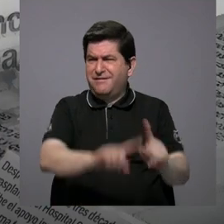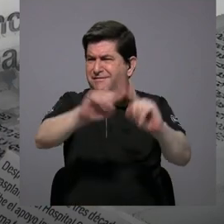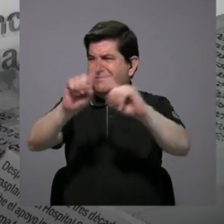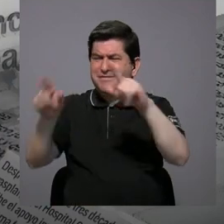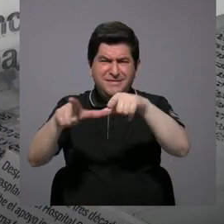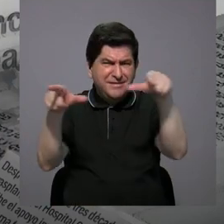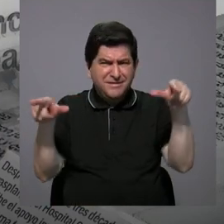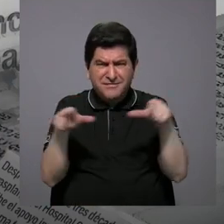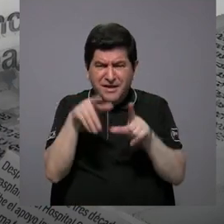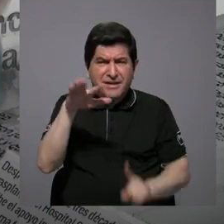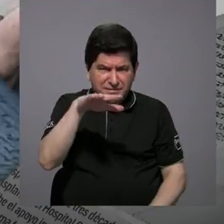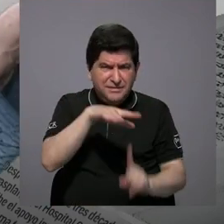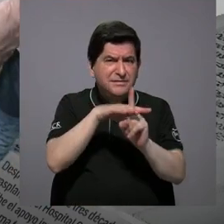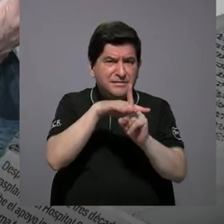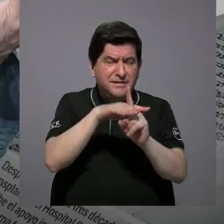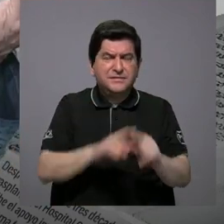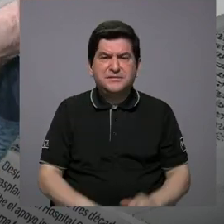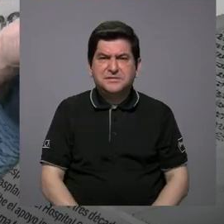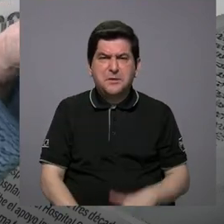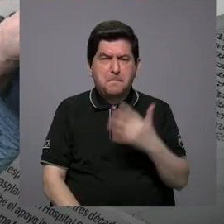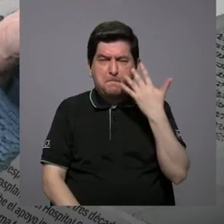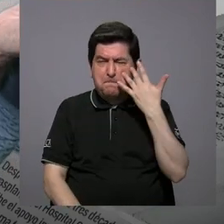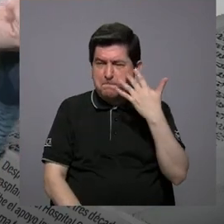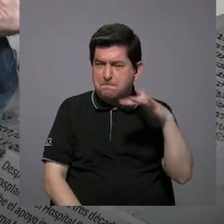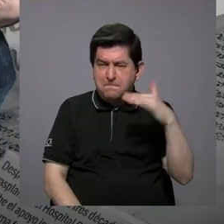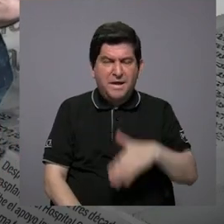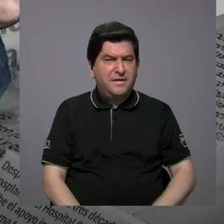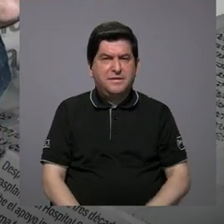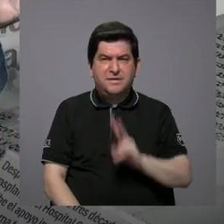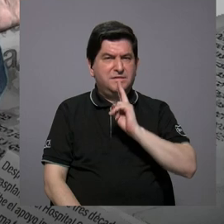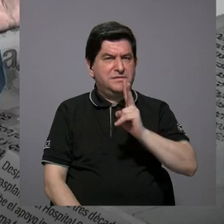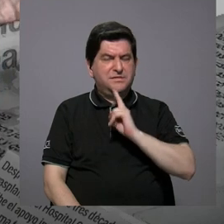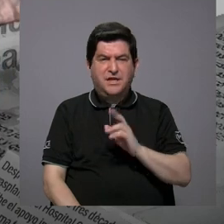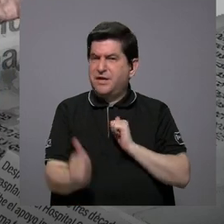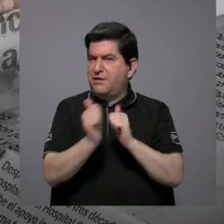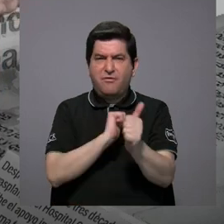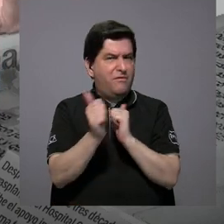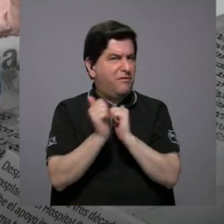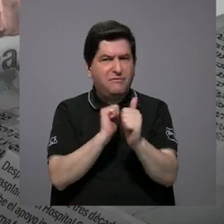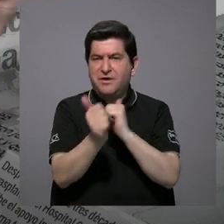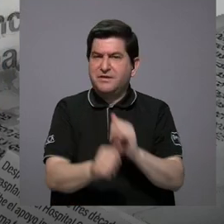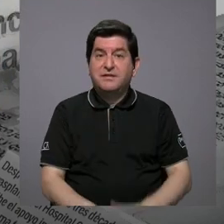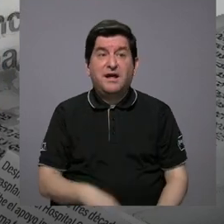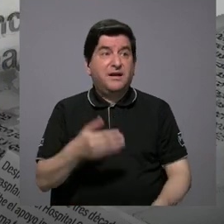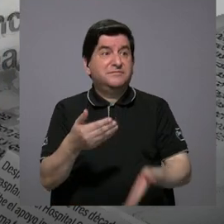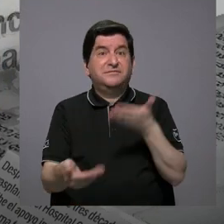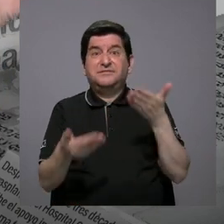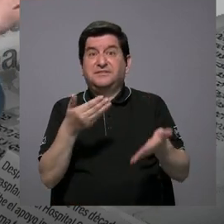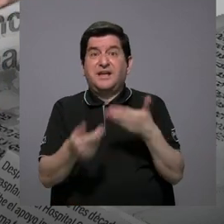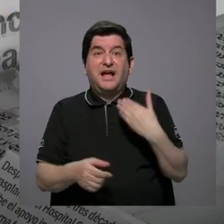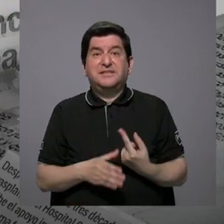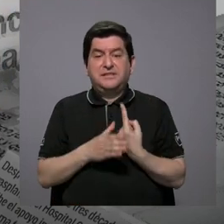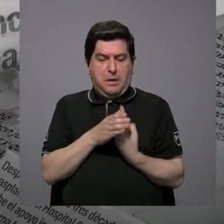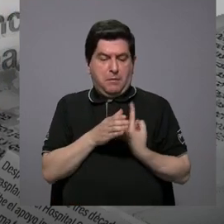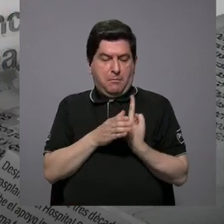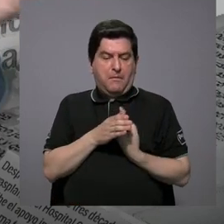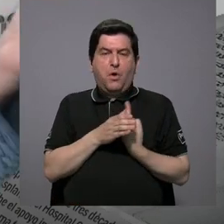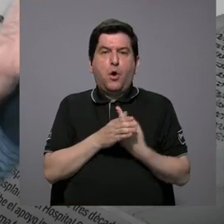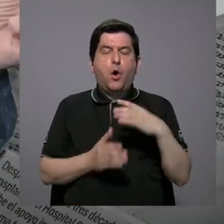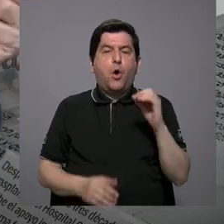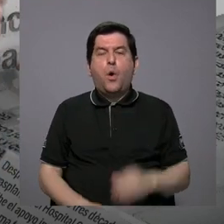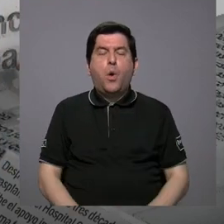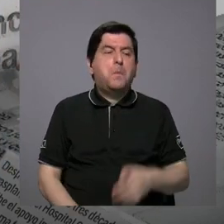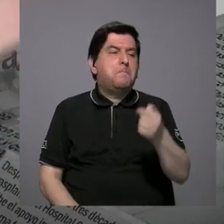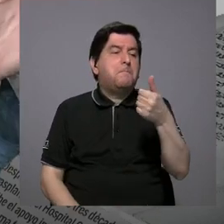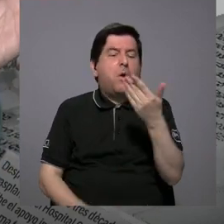lugares, parecería que no tiene realmente competencia, que casi es como un monopolio o un